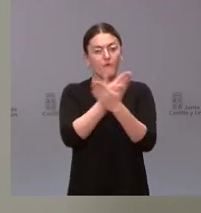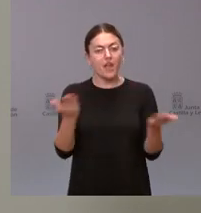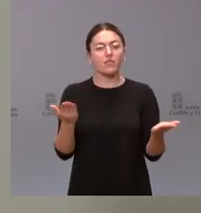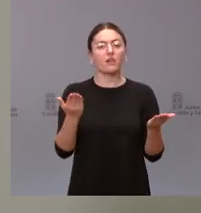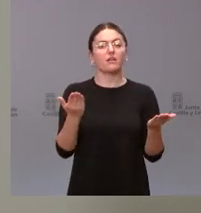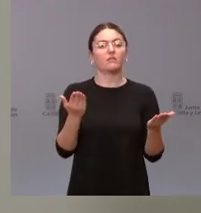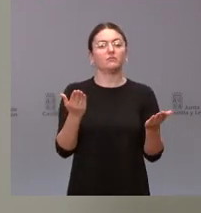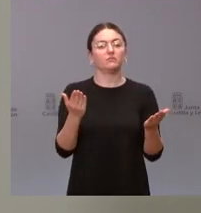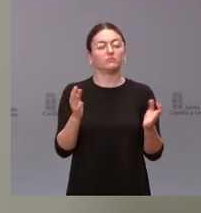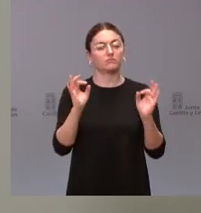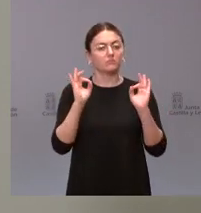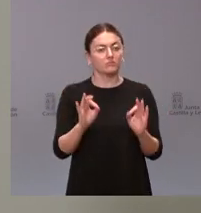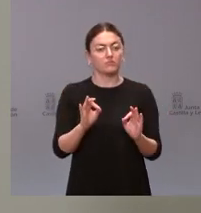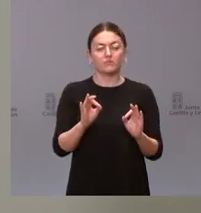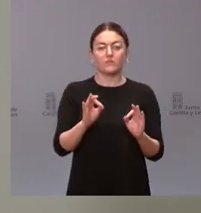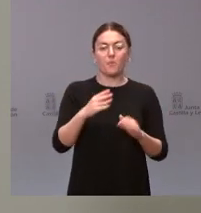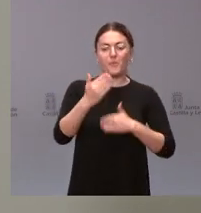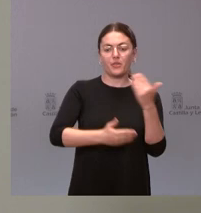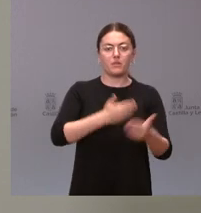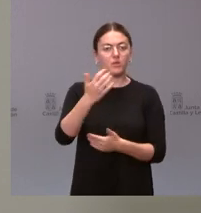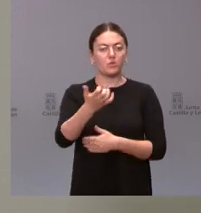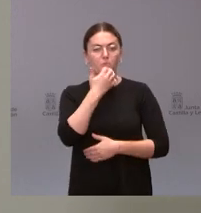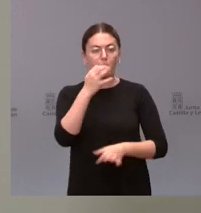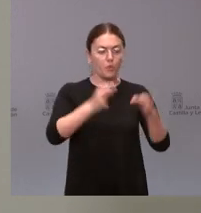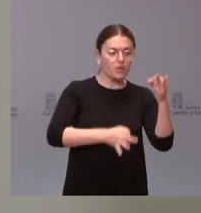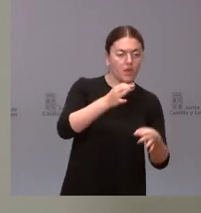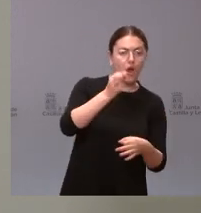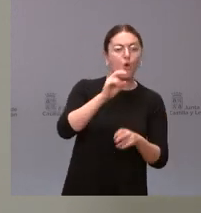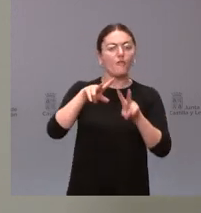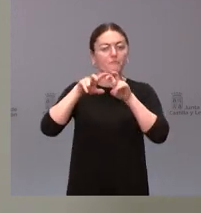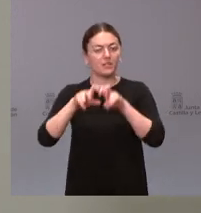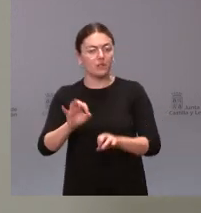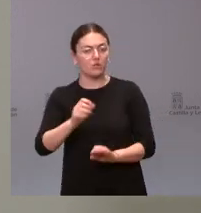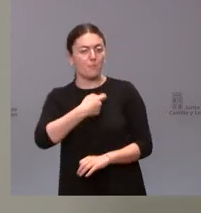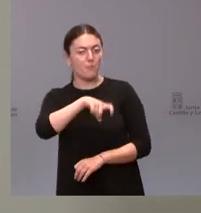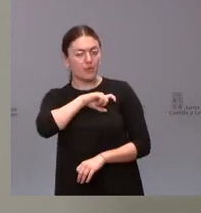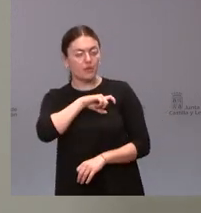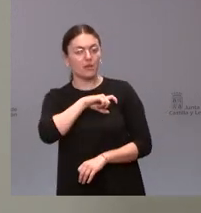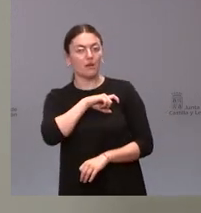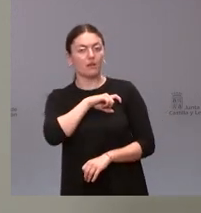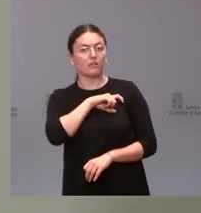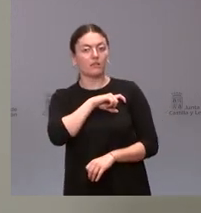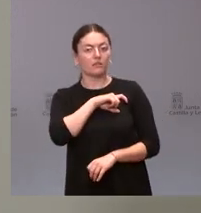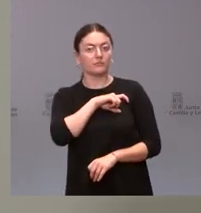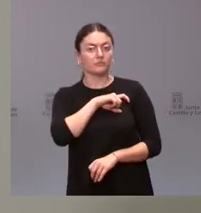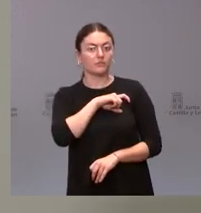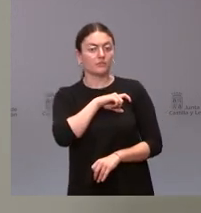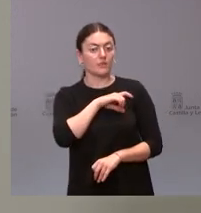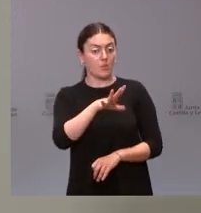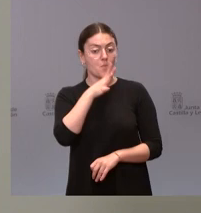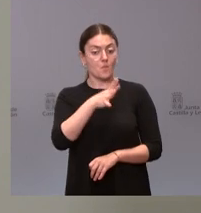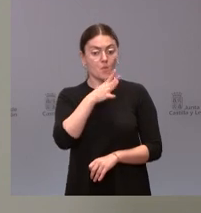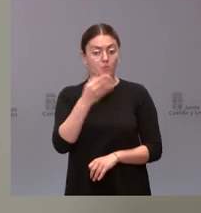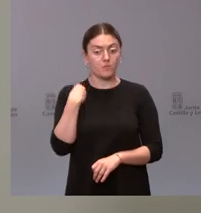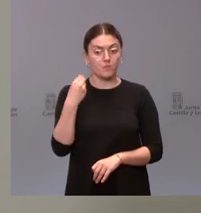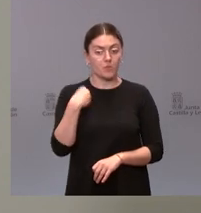de carácter de investigación por parte de las fuerzas y cuerpos de seguridad del Estado que en nada debieran entorpecer lo que es un derecho fundamental de